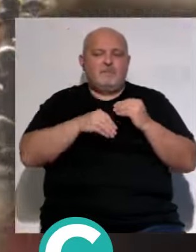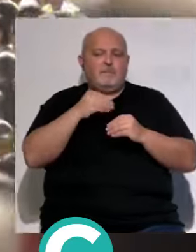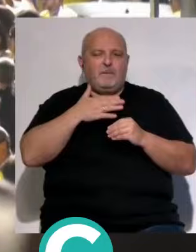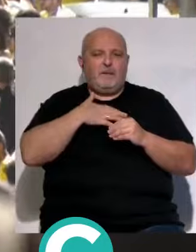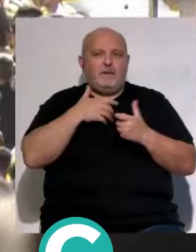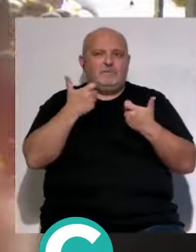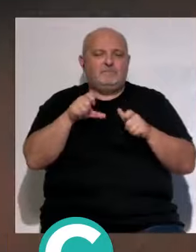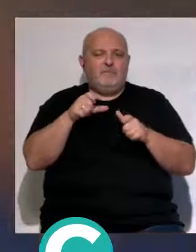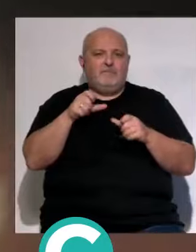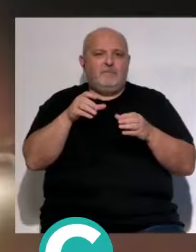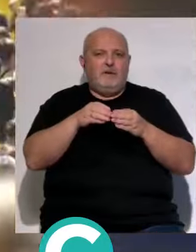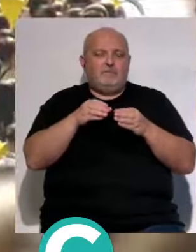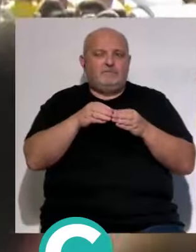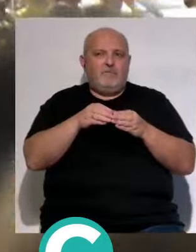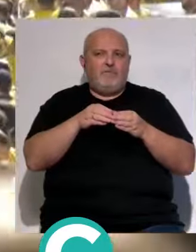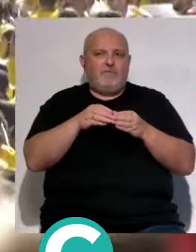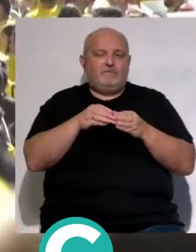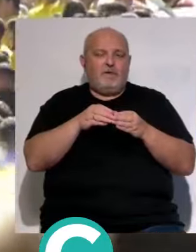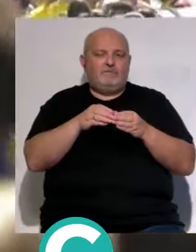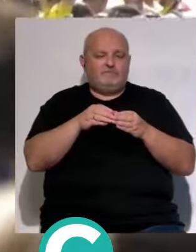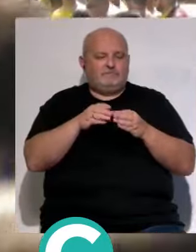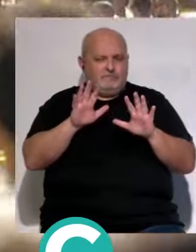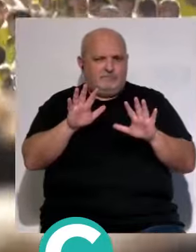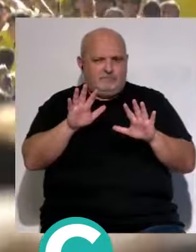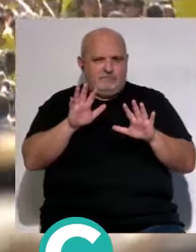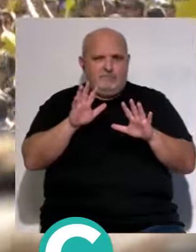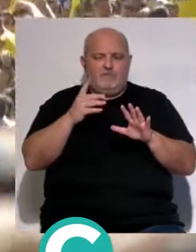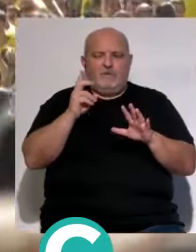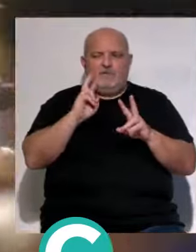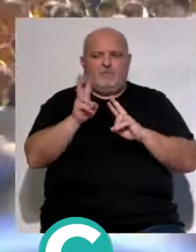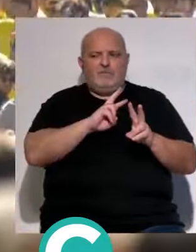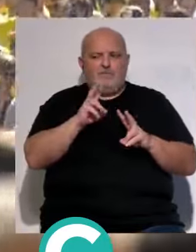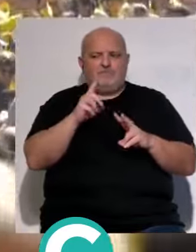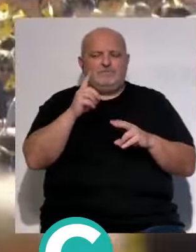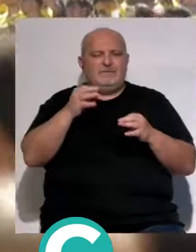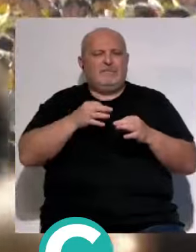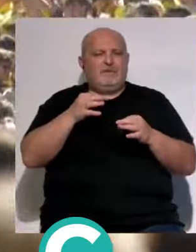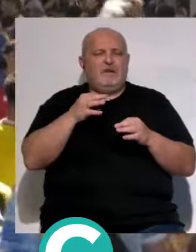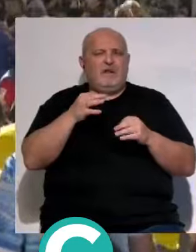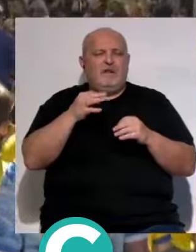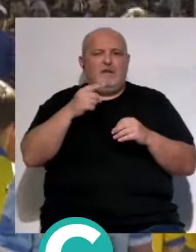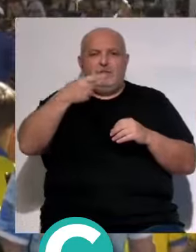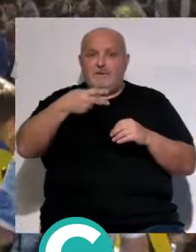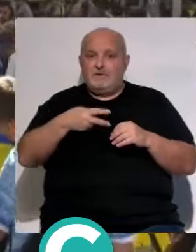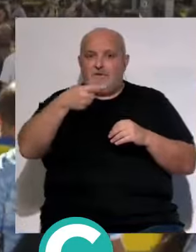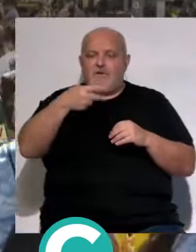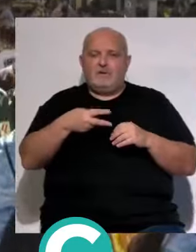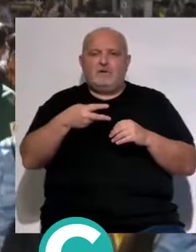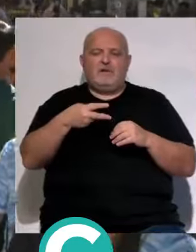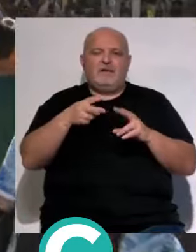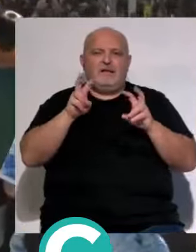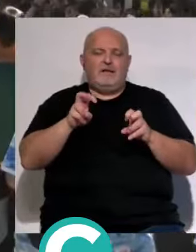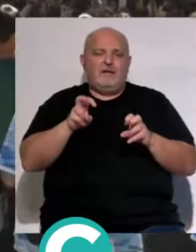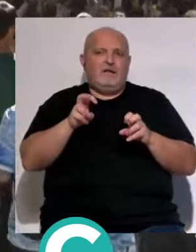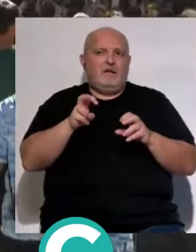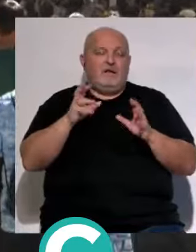hay equipos pero que como vayamos de la temporada no la van siempre con humildad quedar primero o segundo con toda la humildad del